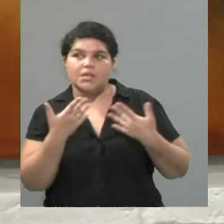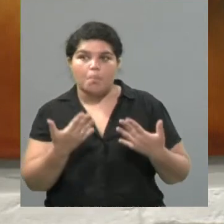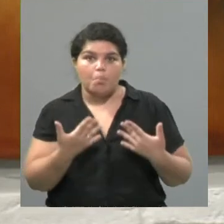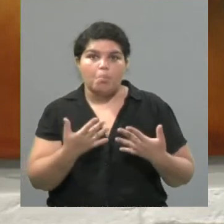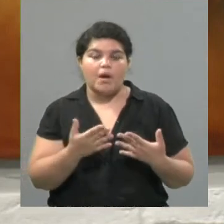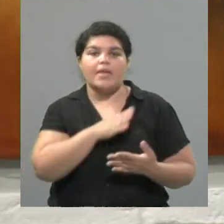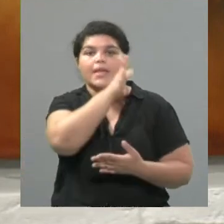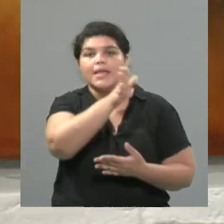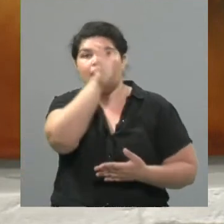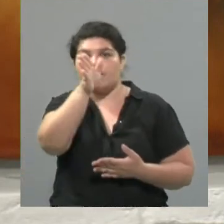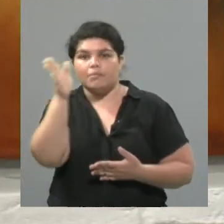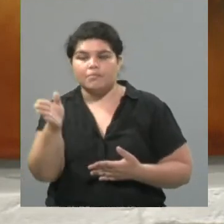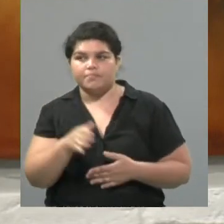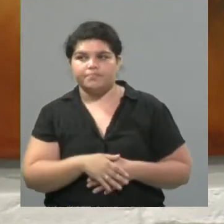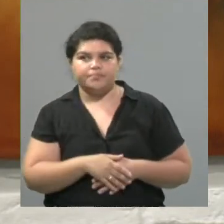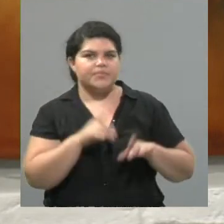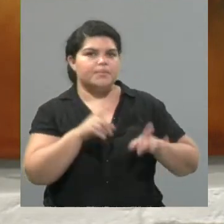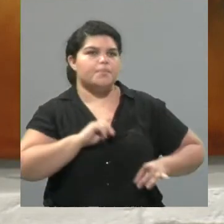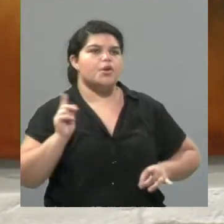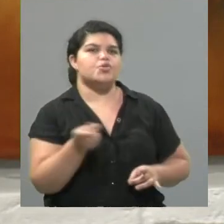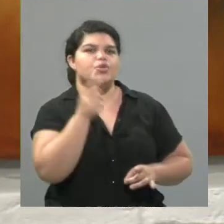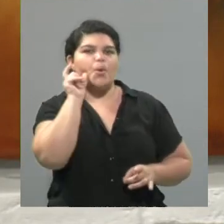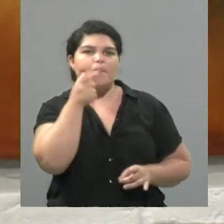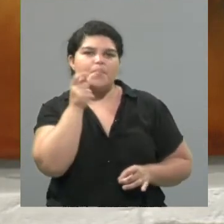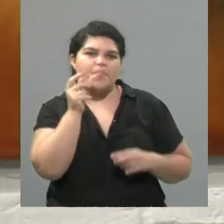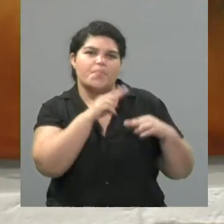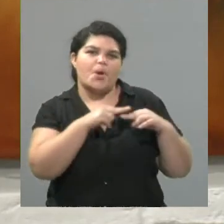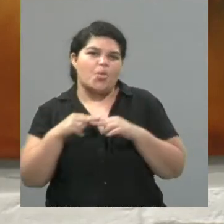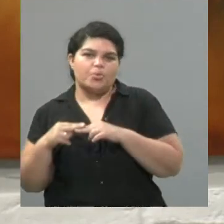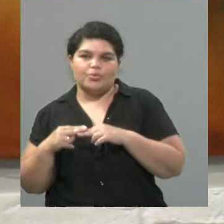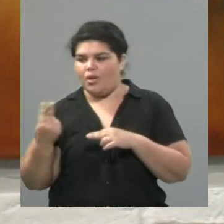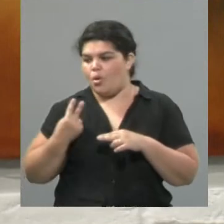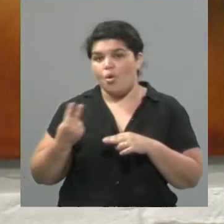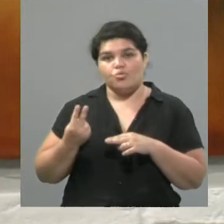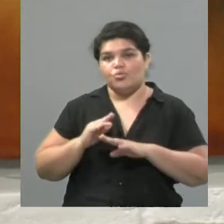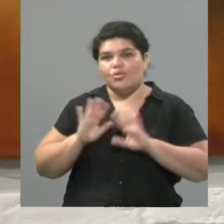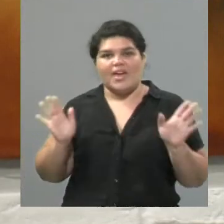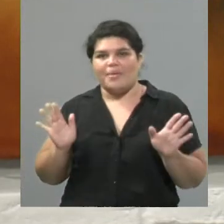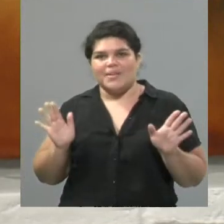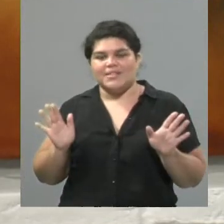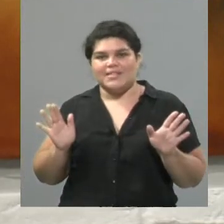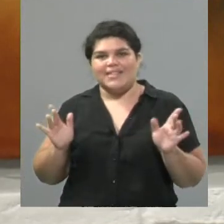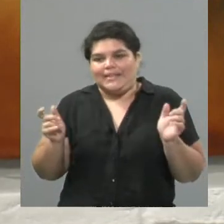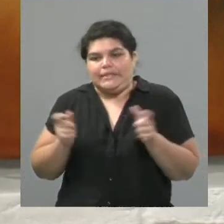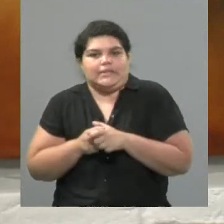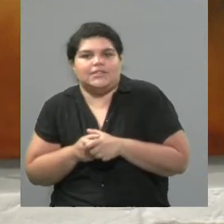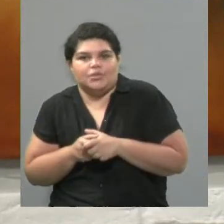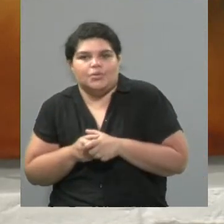Porque nosotros, si bien tenemos una productora muy chiquita, somos nosotros dos, pero tratamos como de